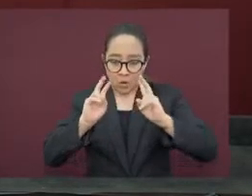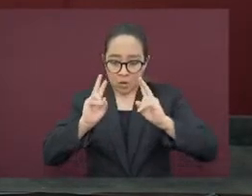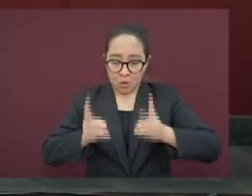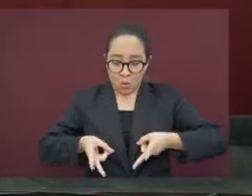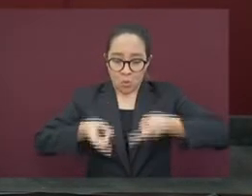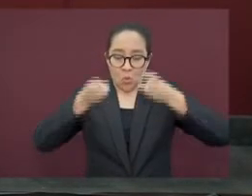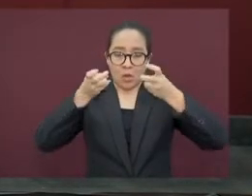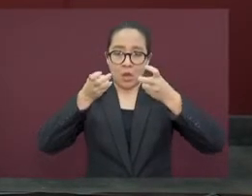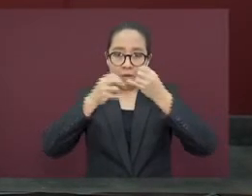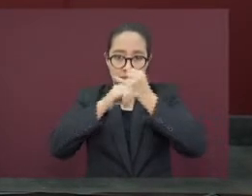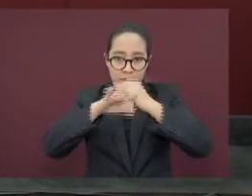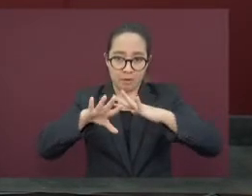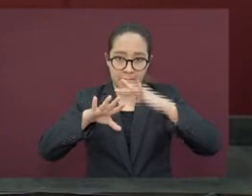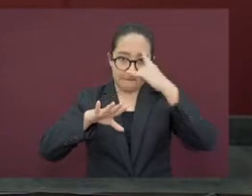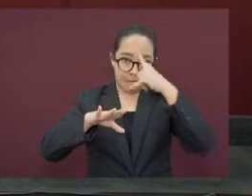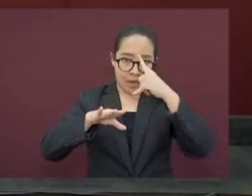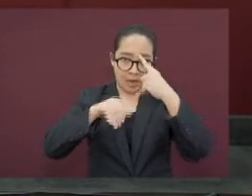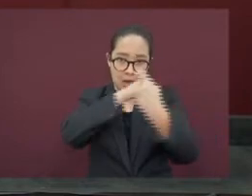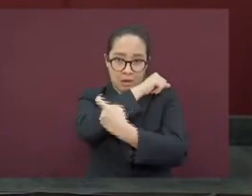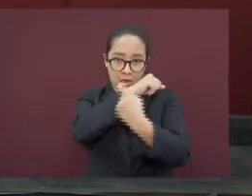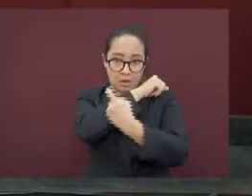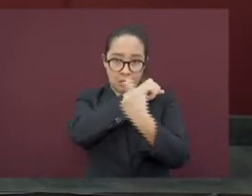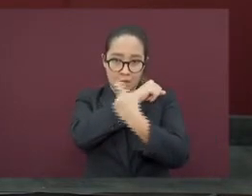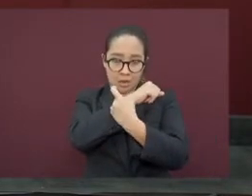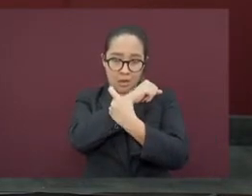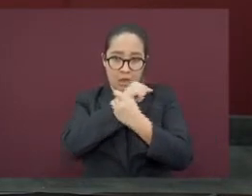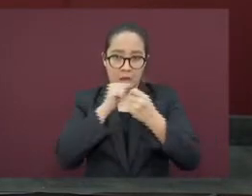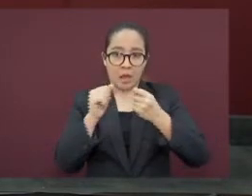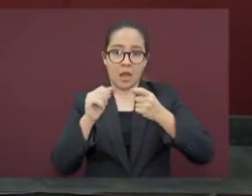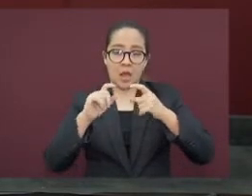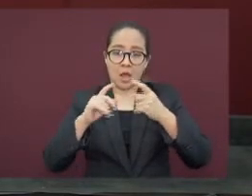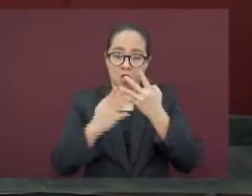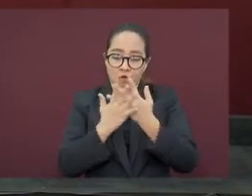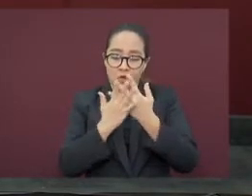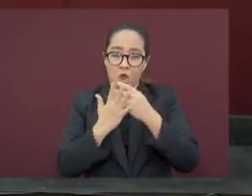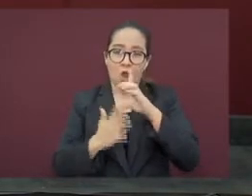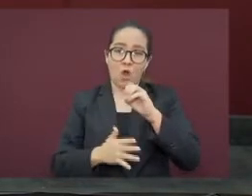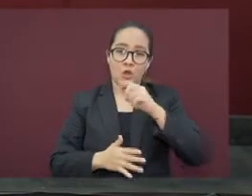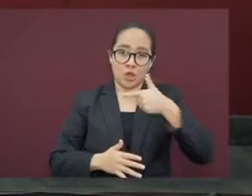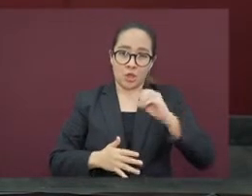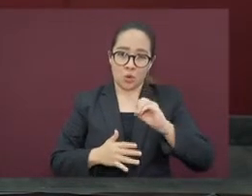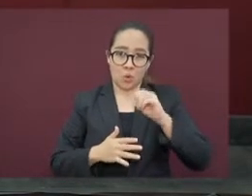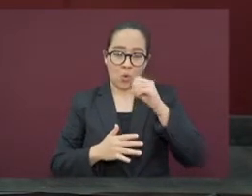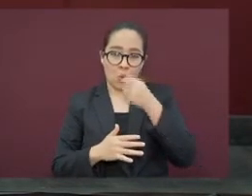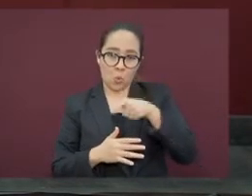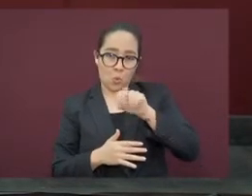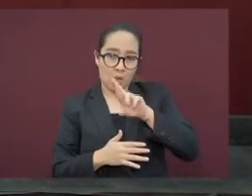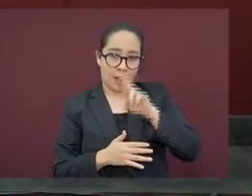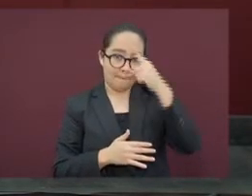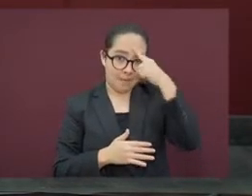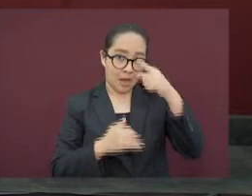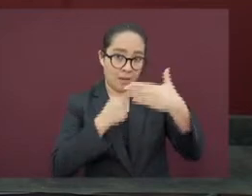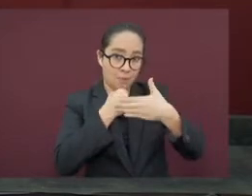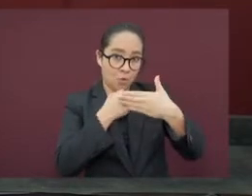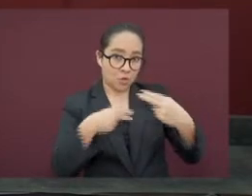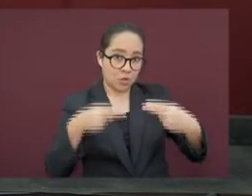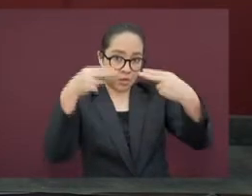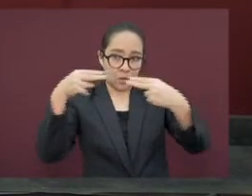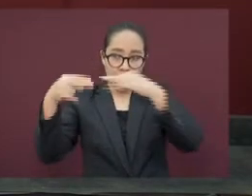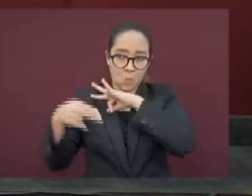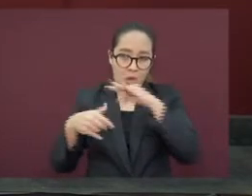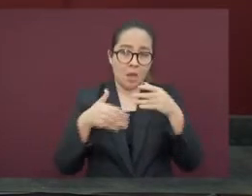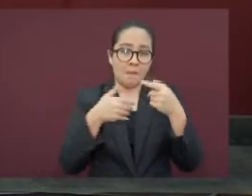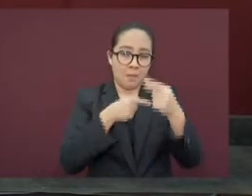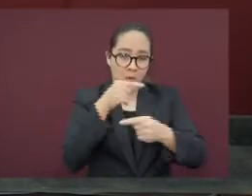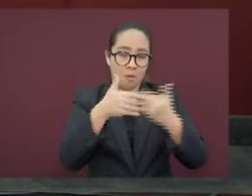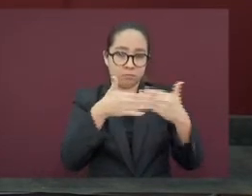con código QR para los comercios. Vamos a dar inicio con la doctora Dulce María Espejo.